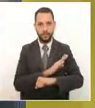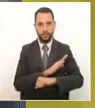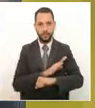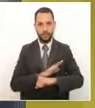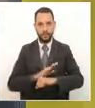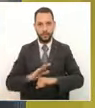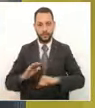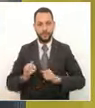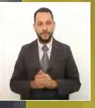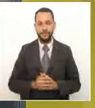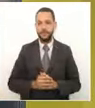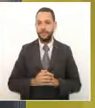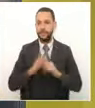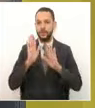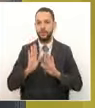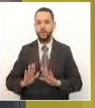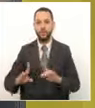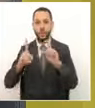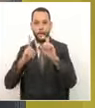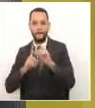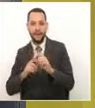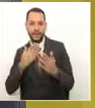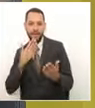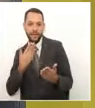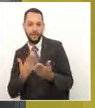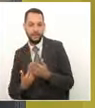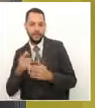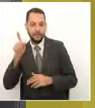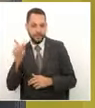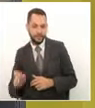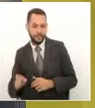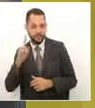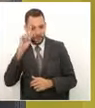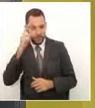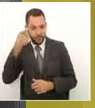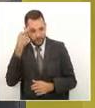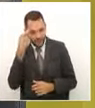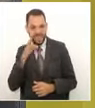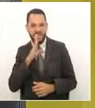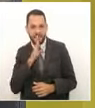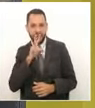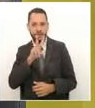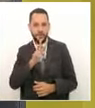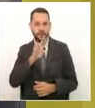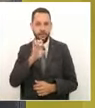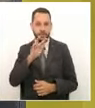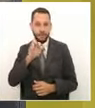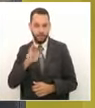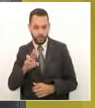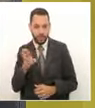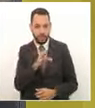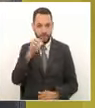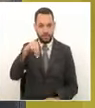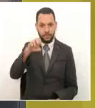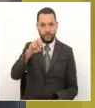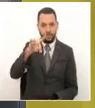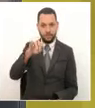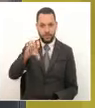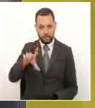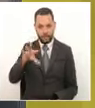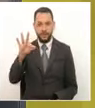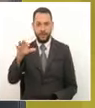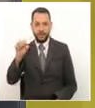Las palabras de agradecimiento del mandatario de los risaraldenses, el doctor Víctor Manuel Tamayo Vargas, porque el pueblo